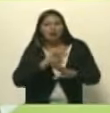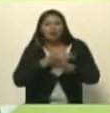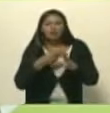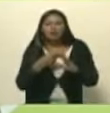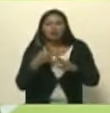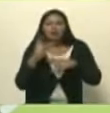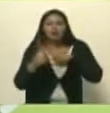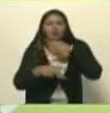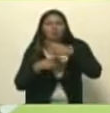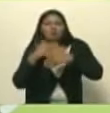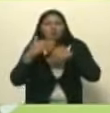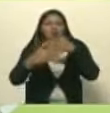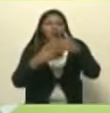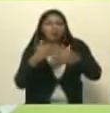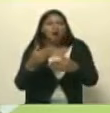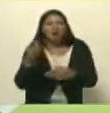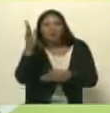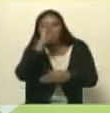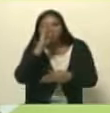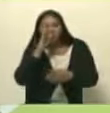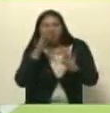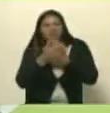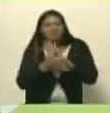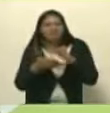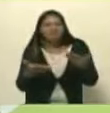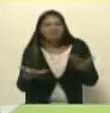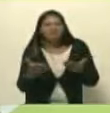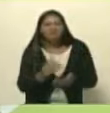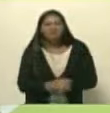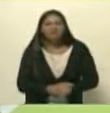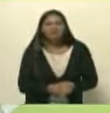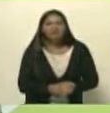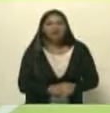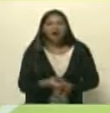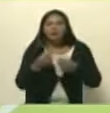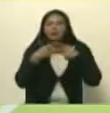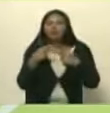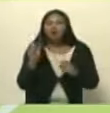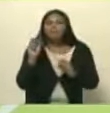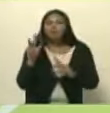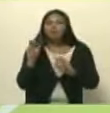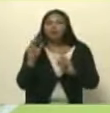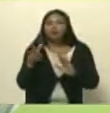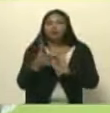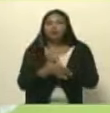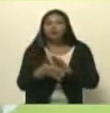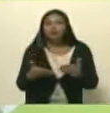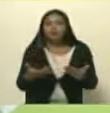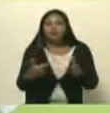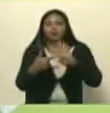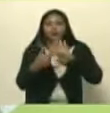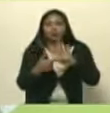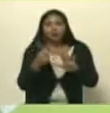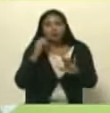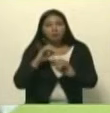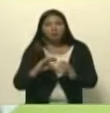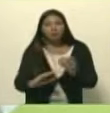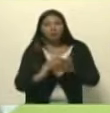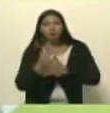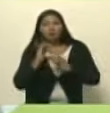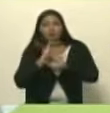progresistas de Brasil de que se perdió una oportunidad de enraizar